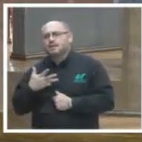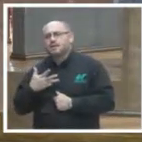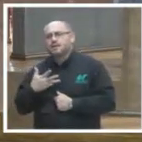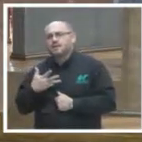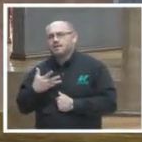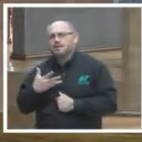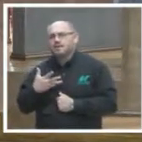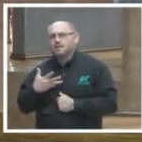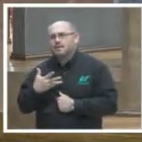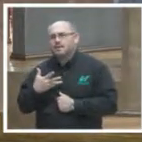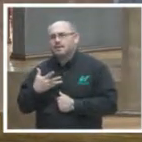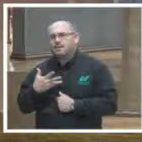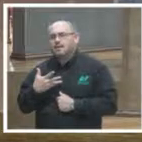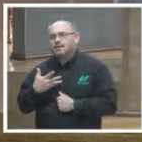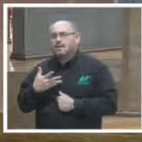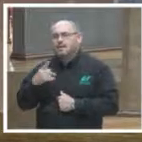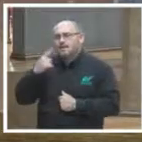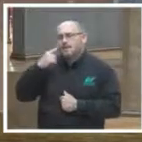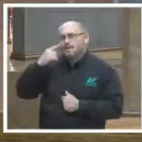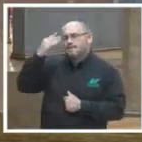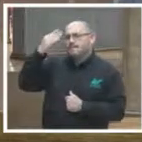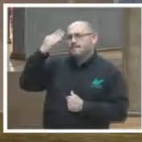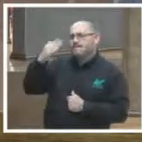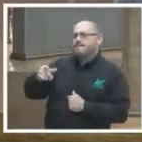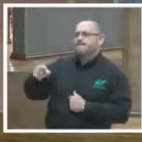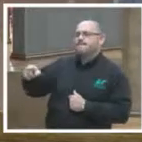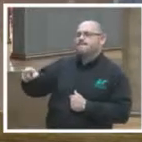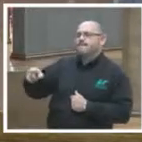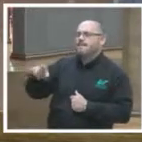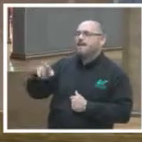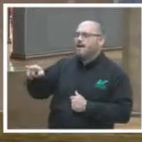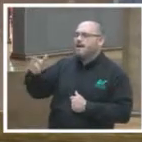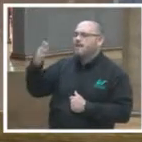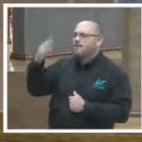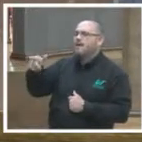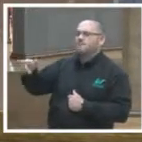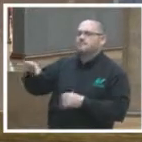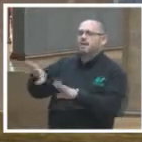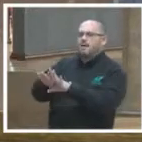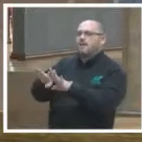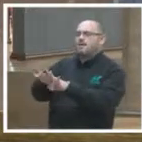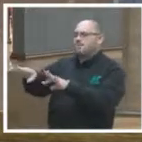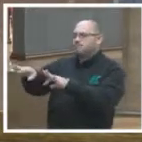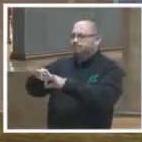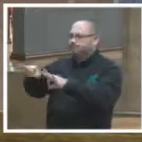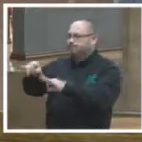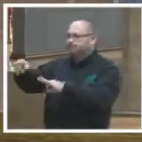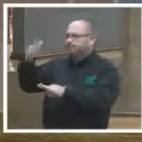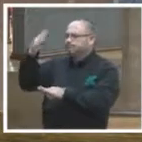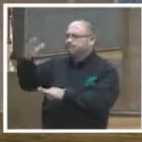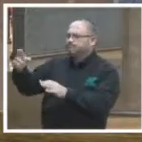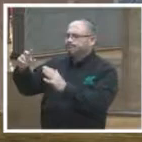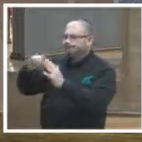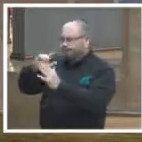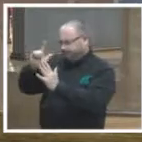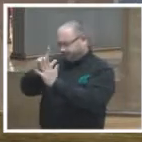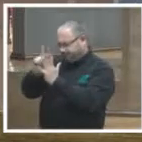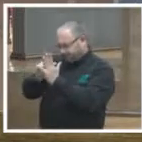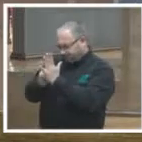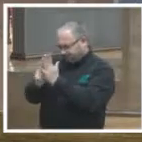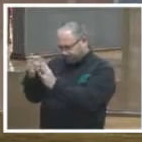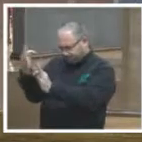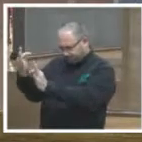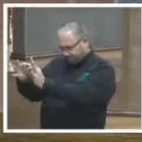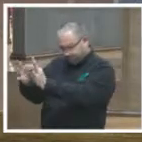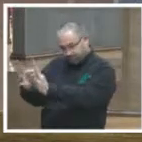alta probabilidad de saber qué esperar de las resoluciones de los tribunales ahora